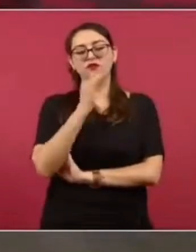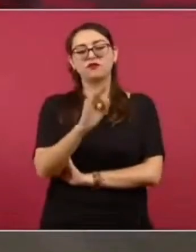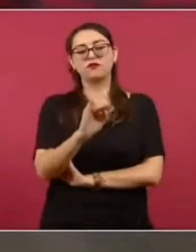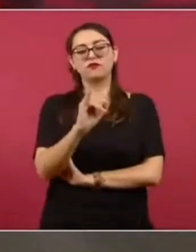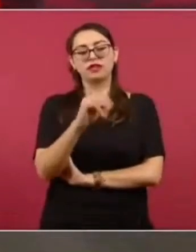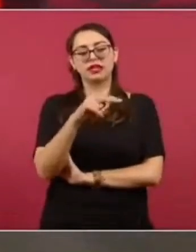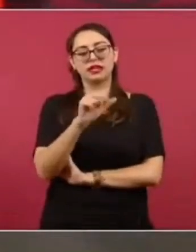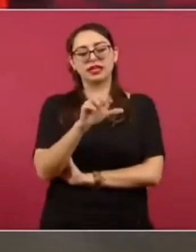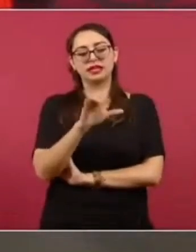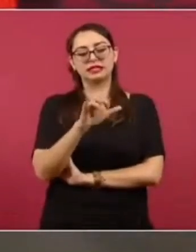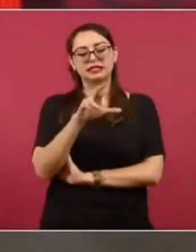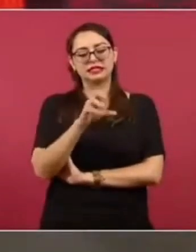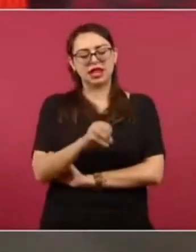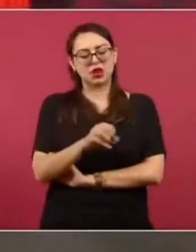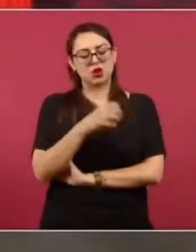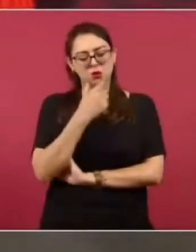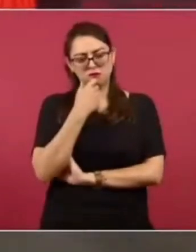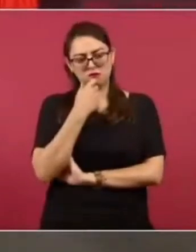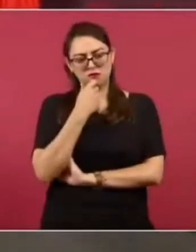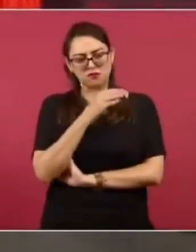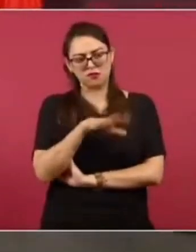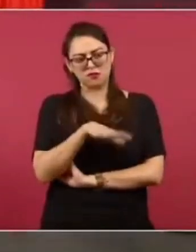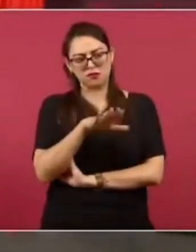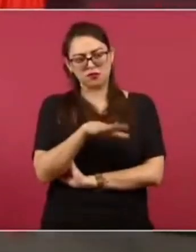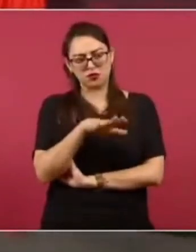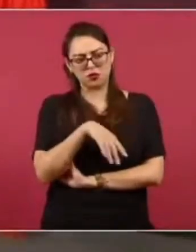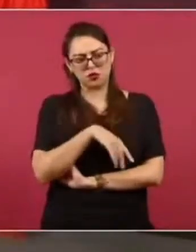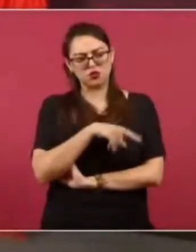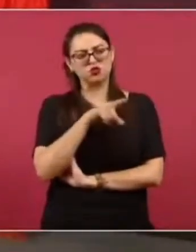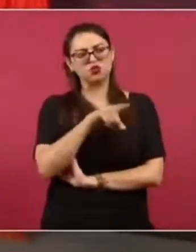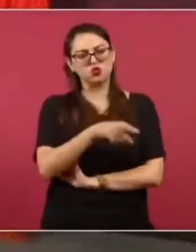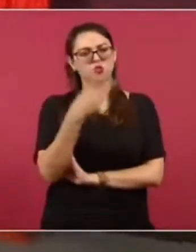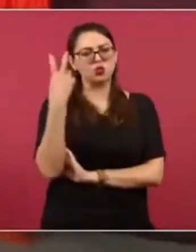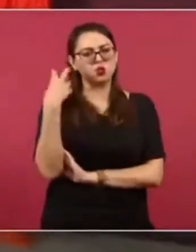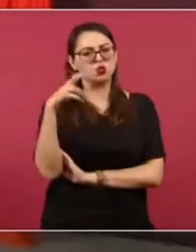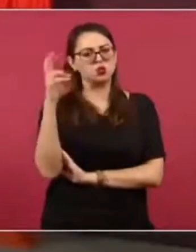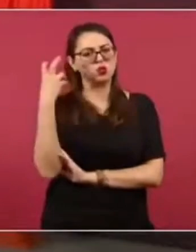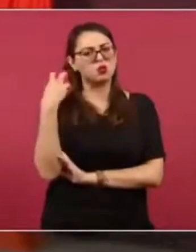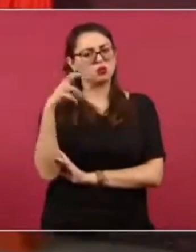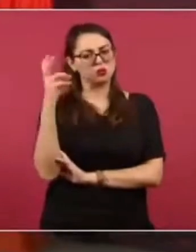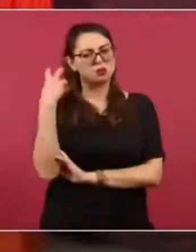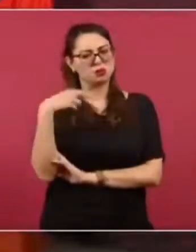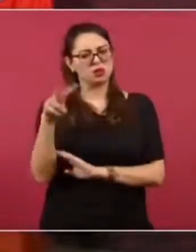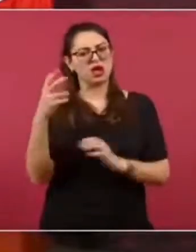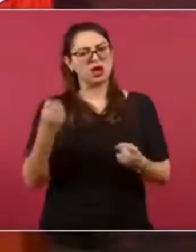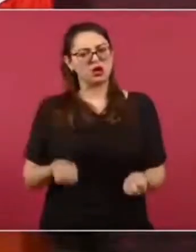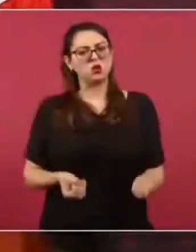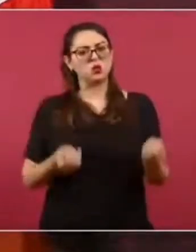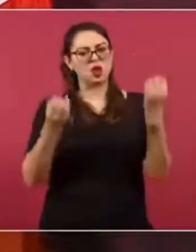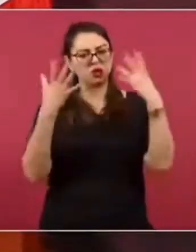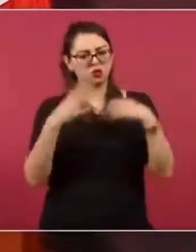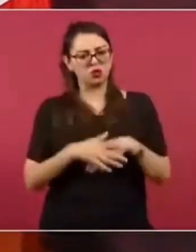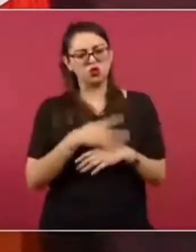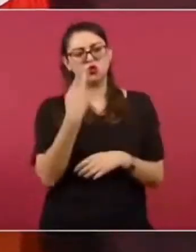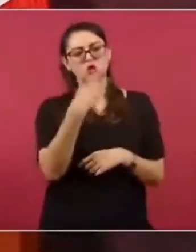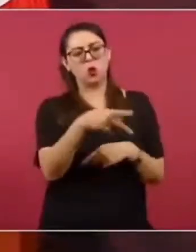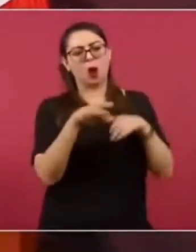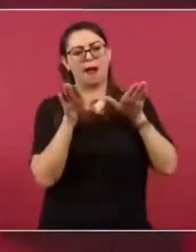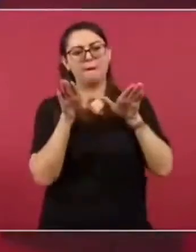cuántos viajes hace, tiene avión particular, privado, de lujo,